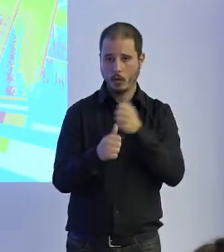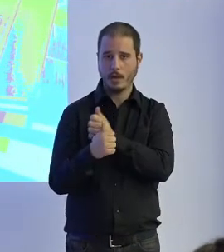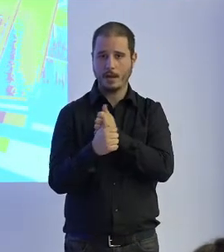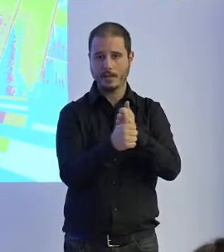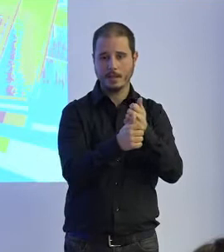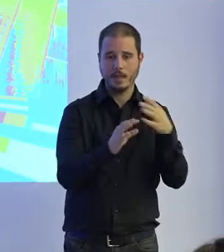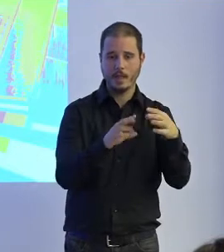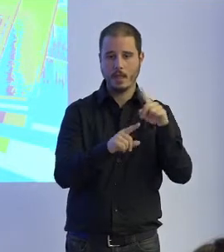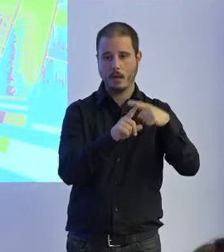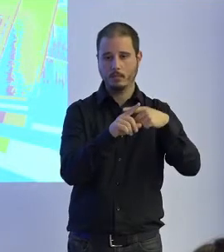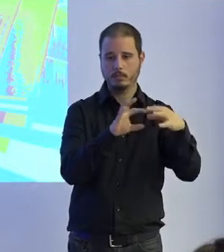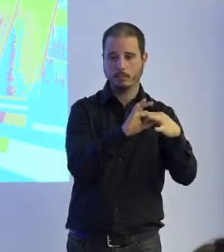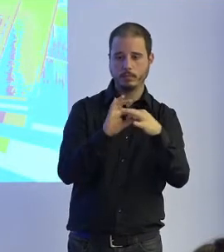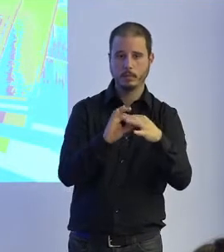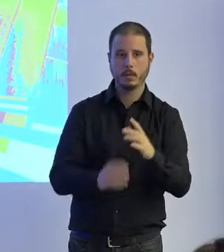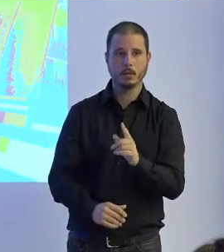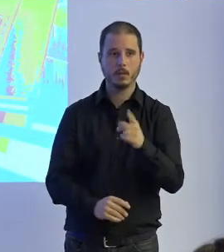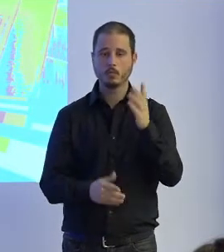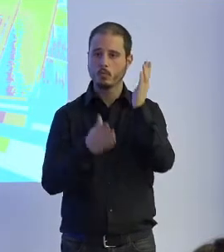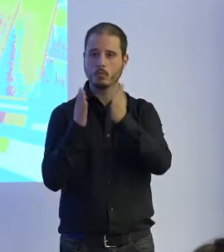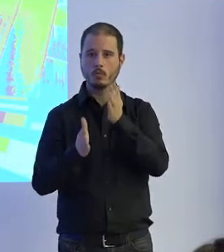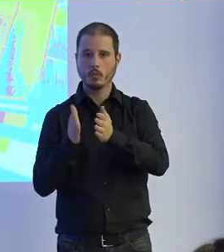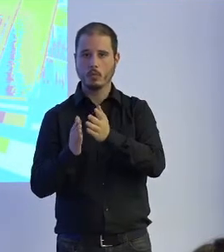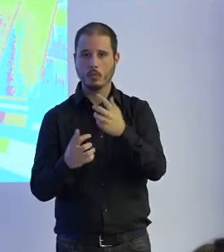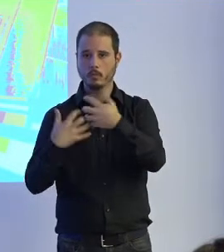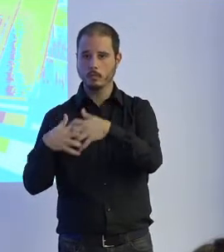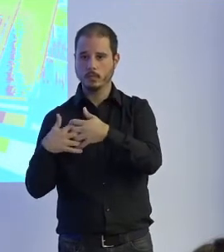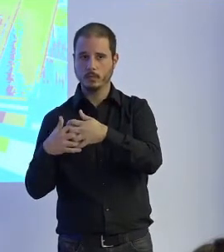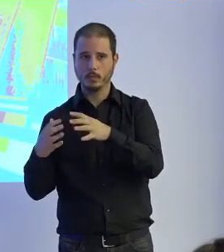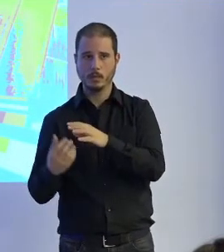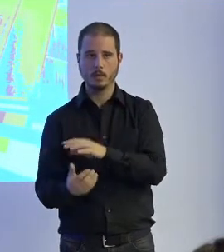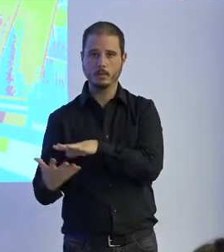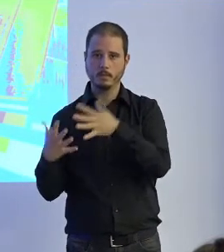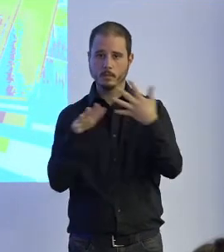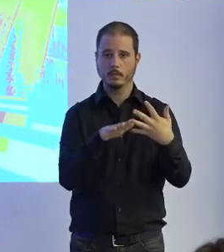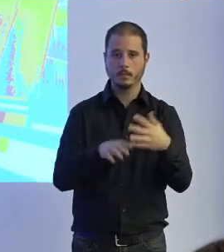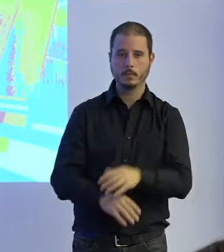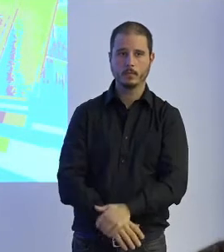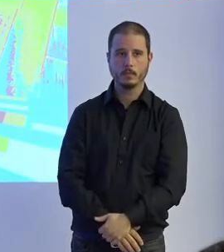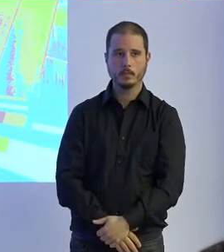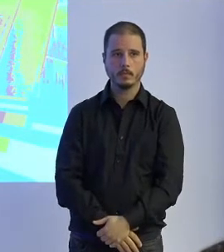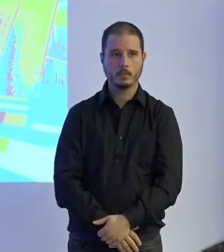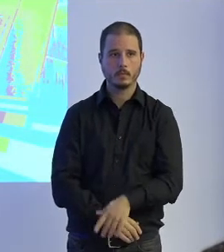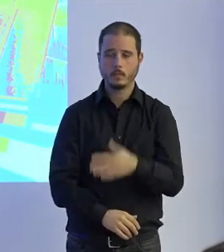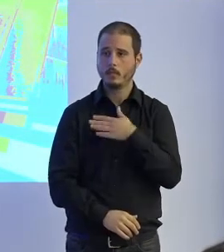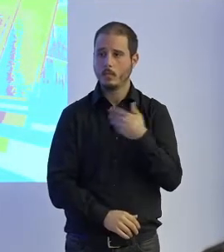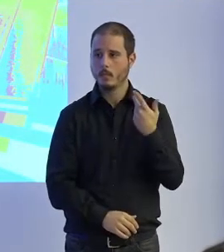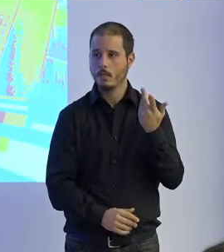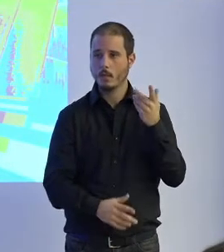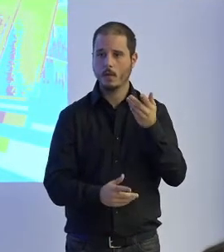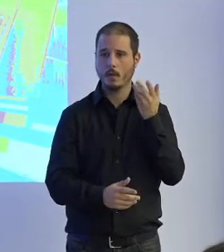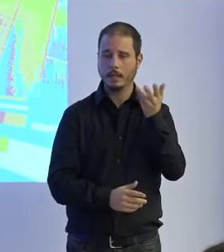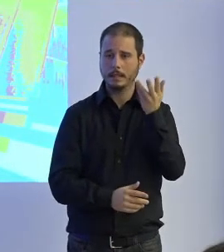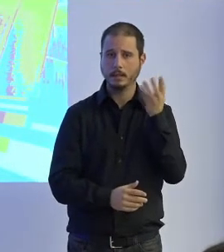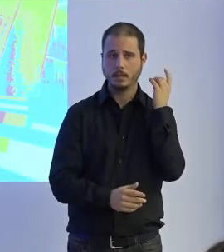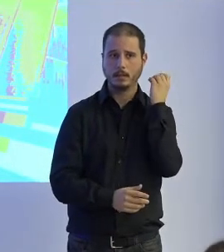háptico en un robot industrial y un poco también quiero hacer énfasis fíjense en